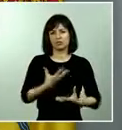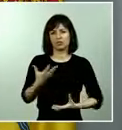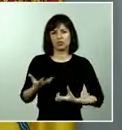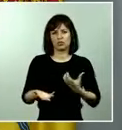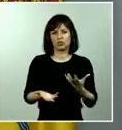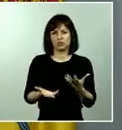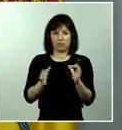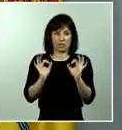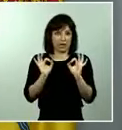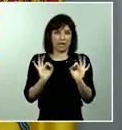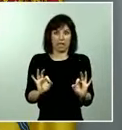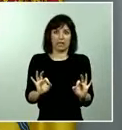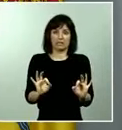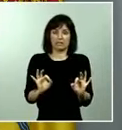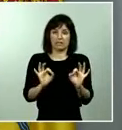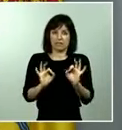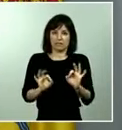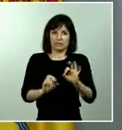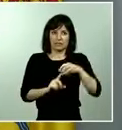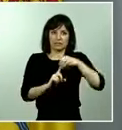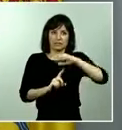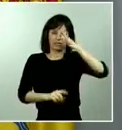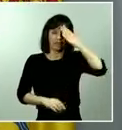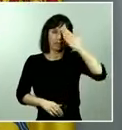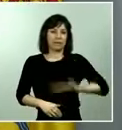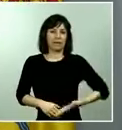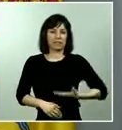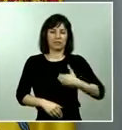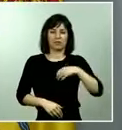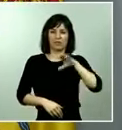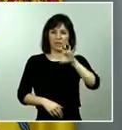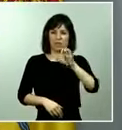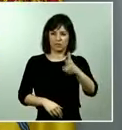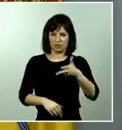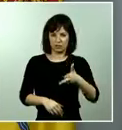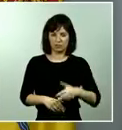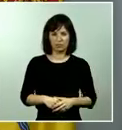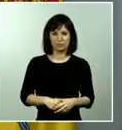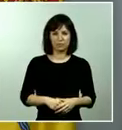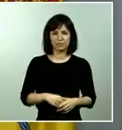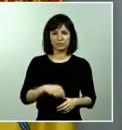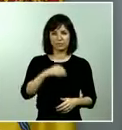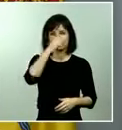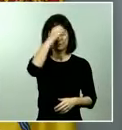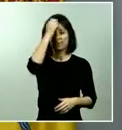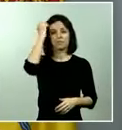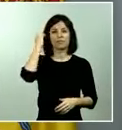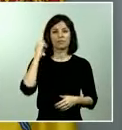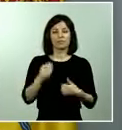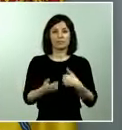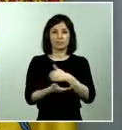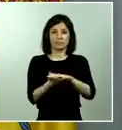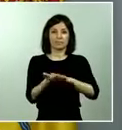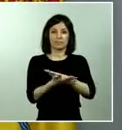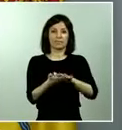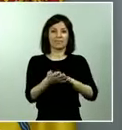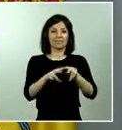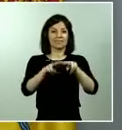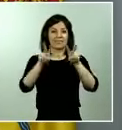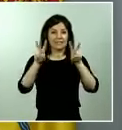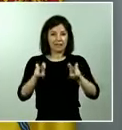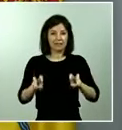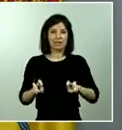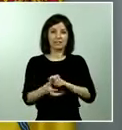es el pilar básico del estado de derecho me remito a los hechos me remito a las cuestiones que se están trasladando aquellas